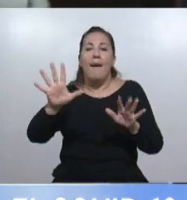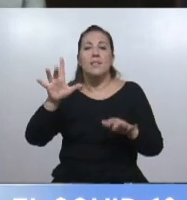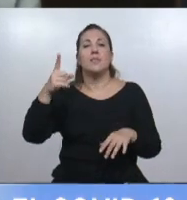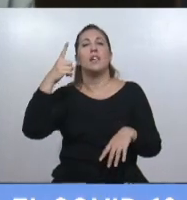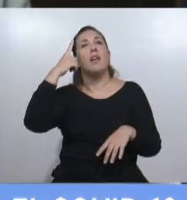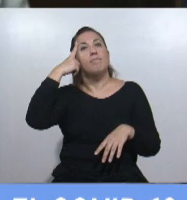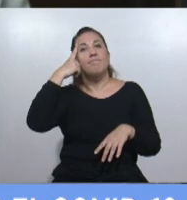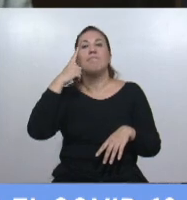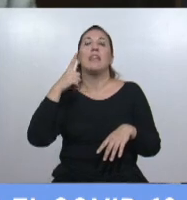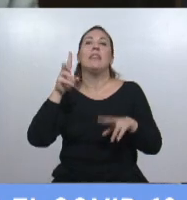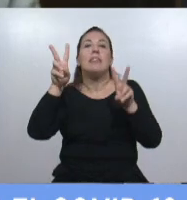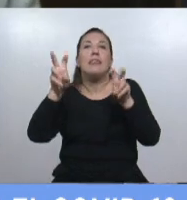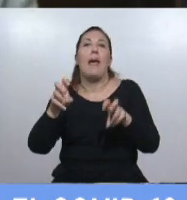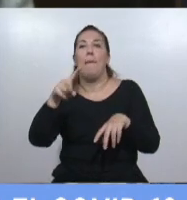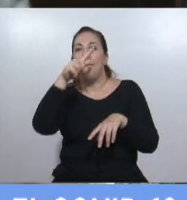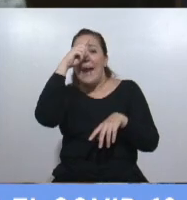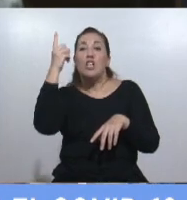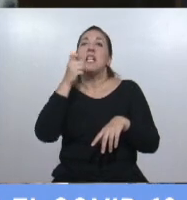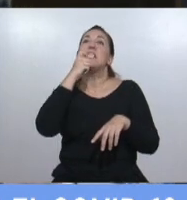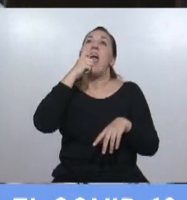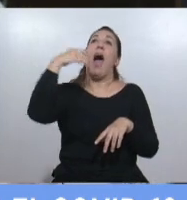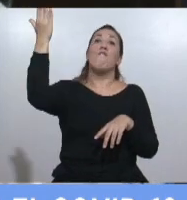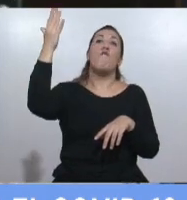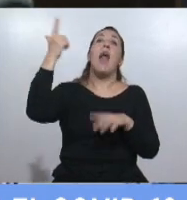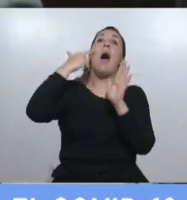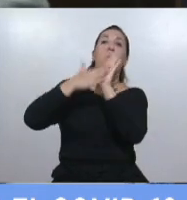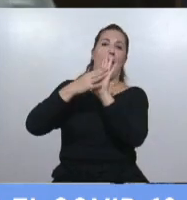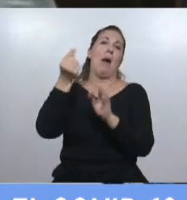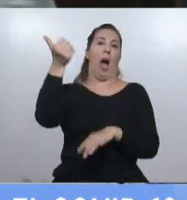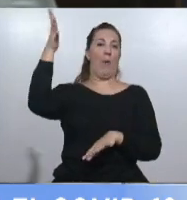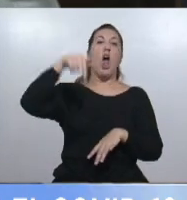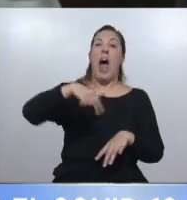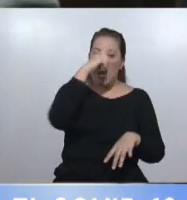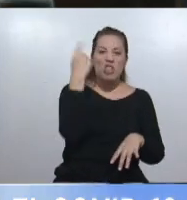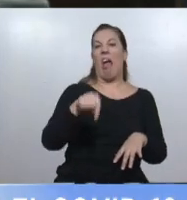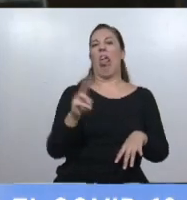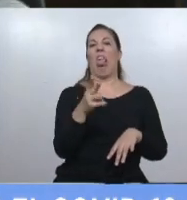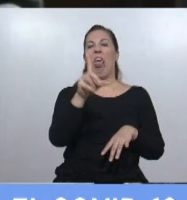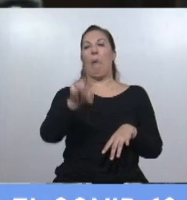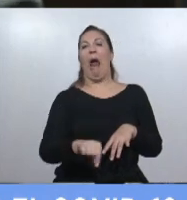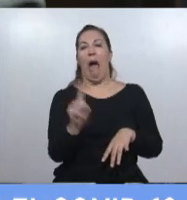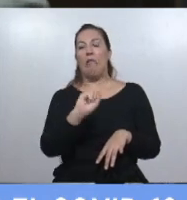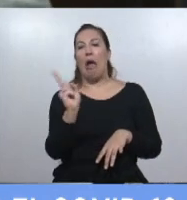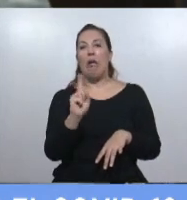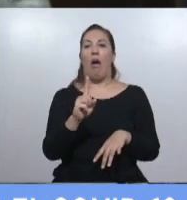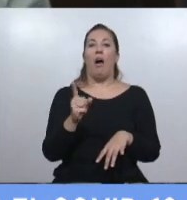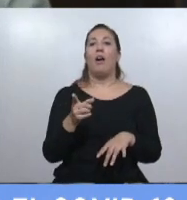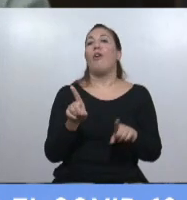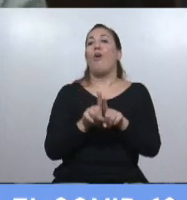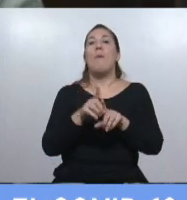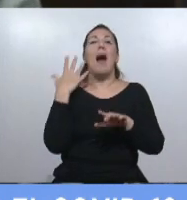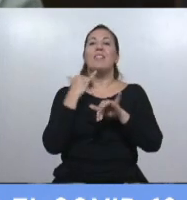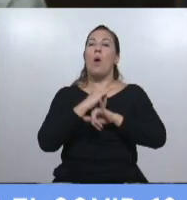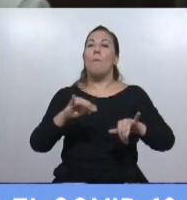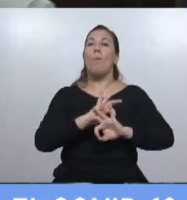lo nacional y si es de afuera, vale más. Como las propagandas que hacía la dictadura militar